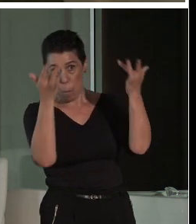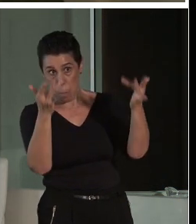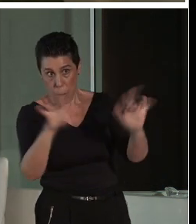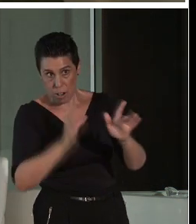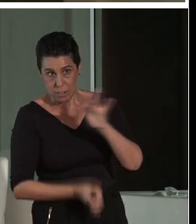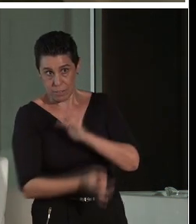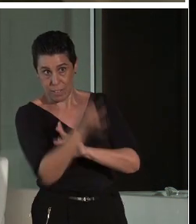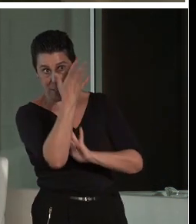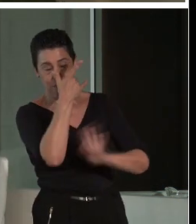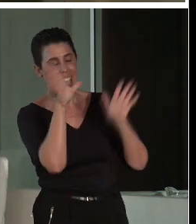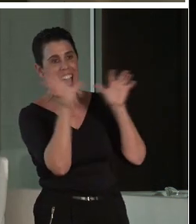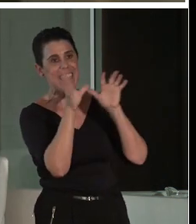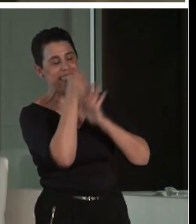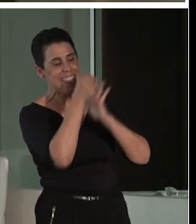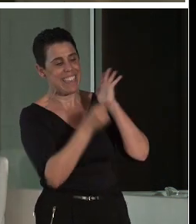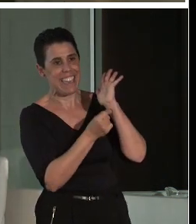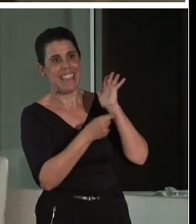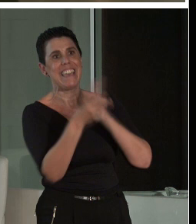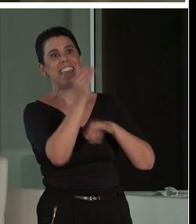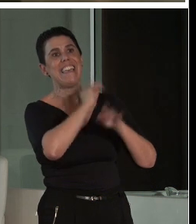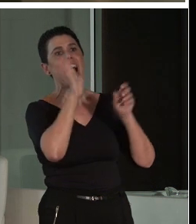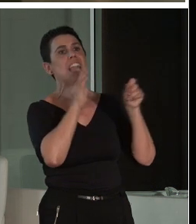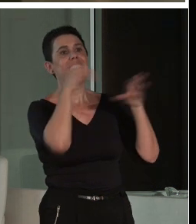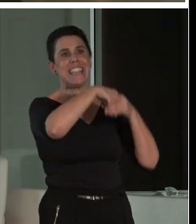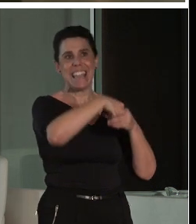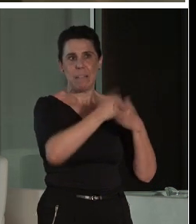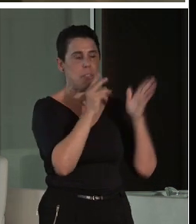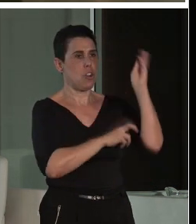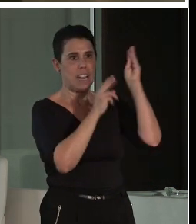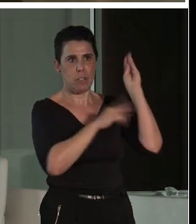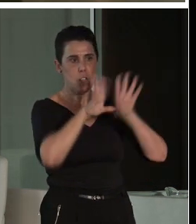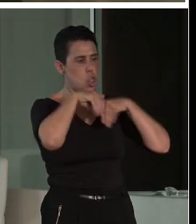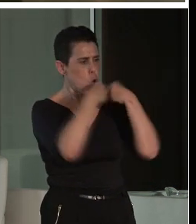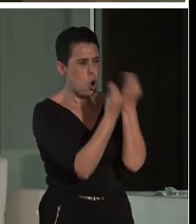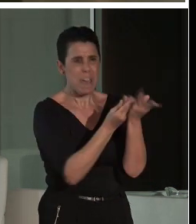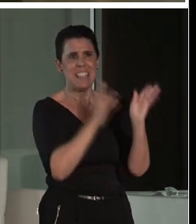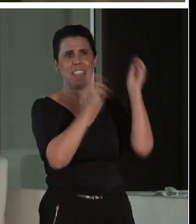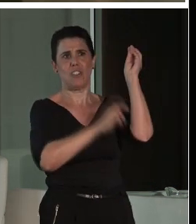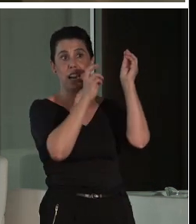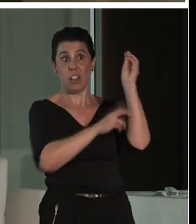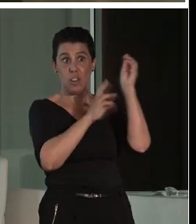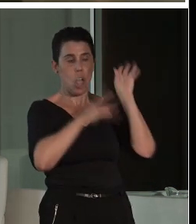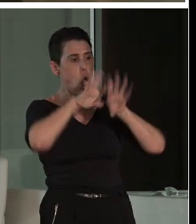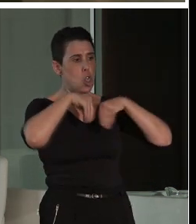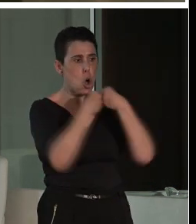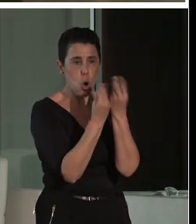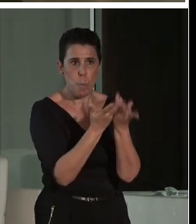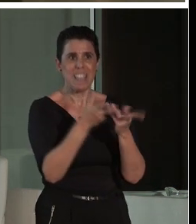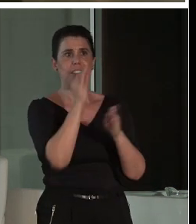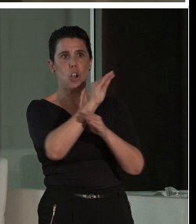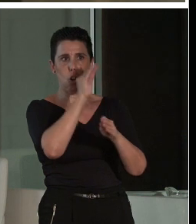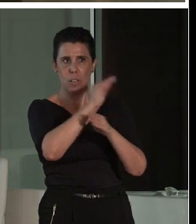Intervención arqueológica, documentación arqueológica, documentación de conservación, protección física,